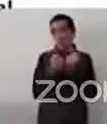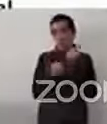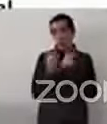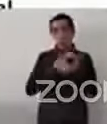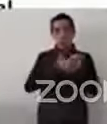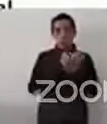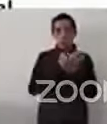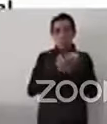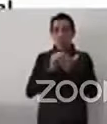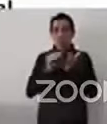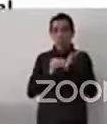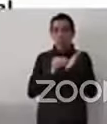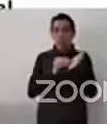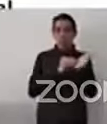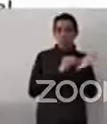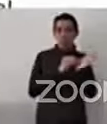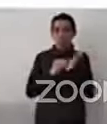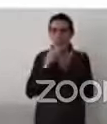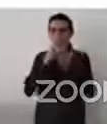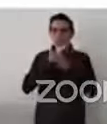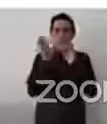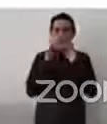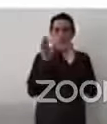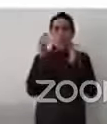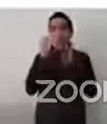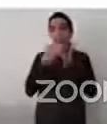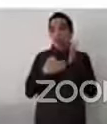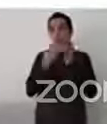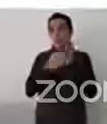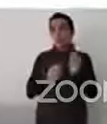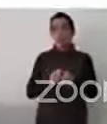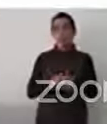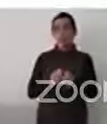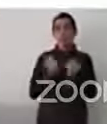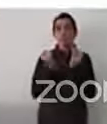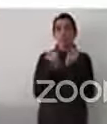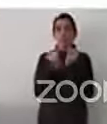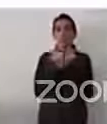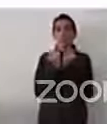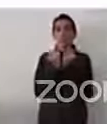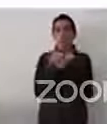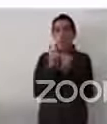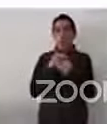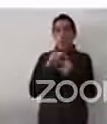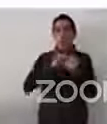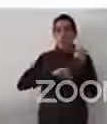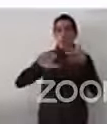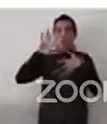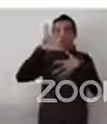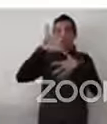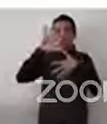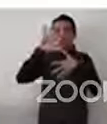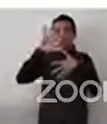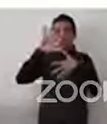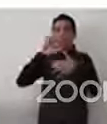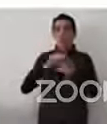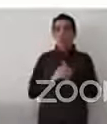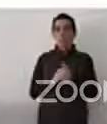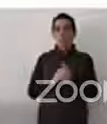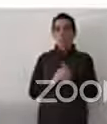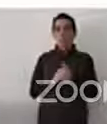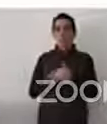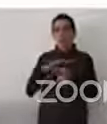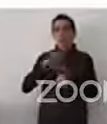Y en el marco interamericano, tenemos, obviamente, la Convención Americana sobre los Derechos